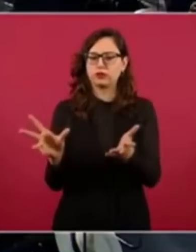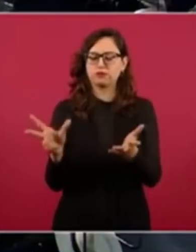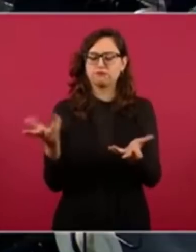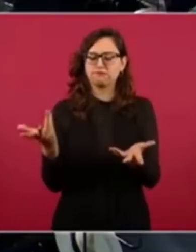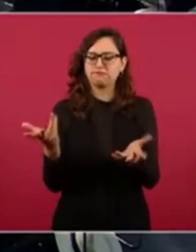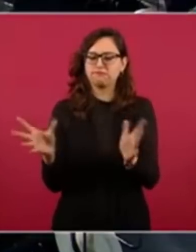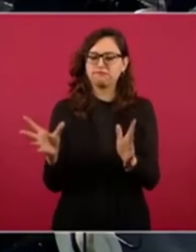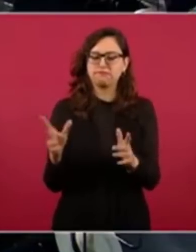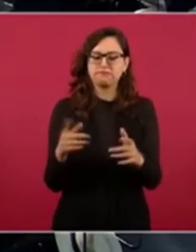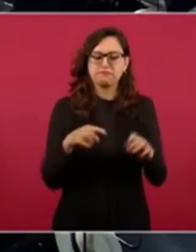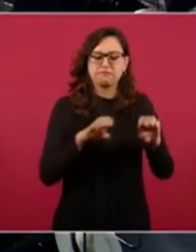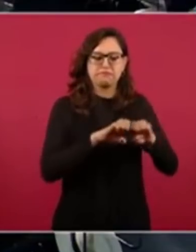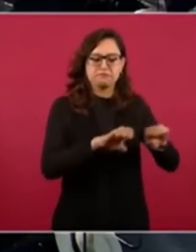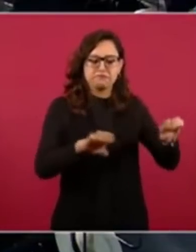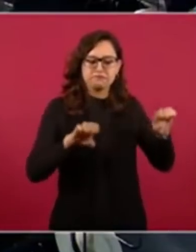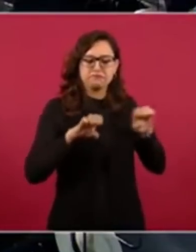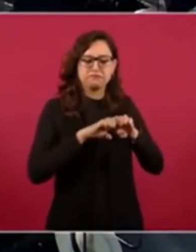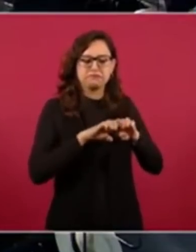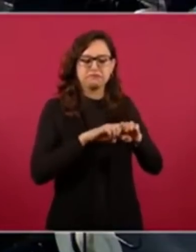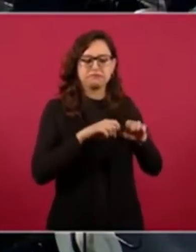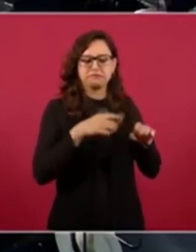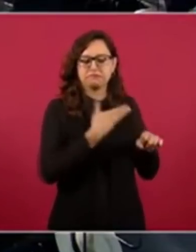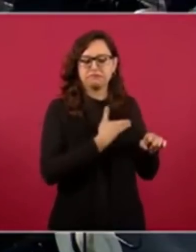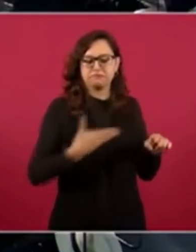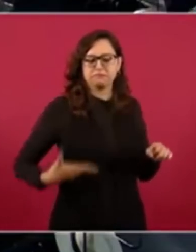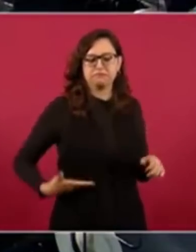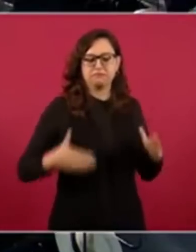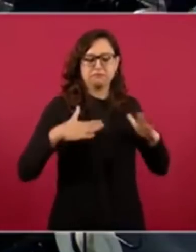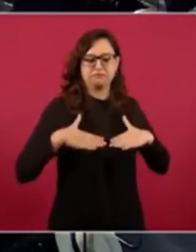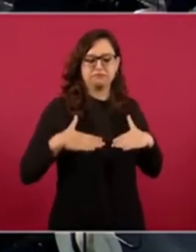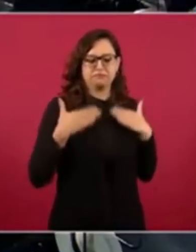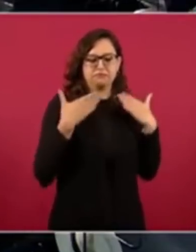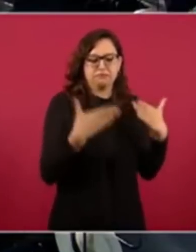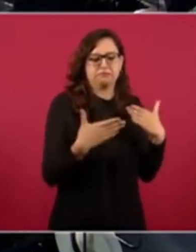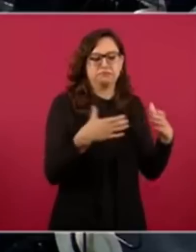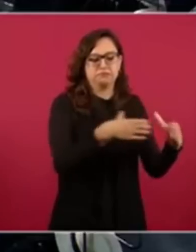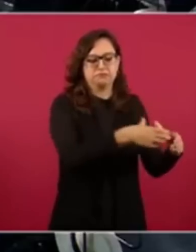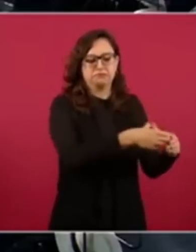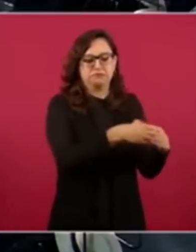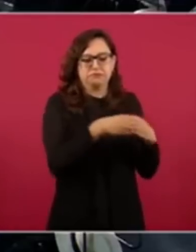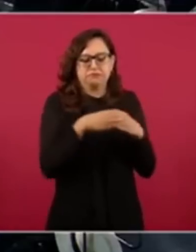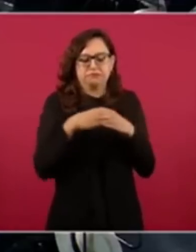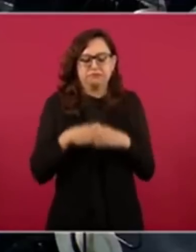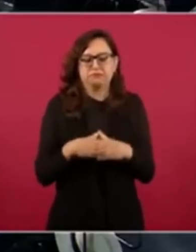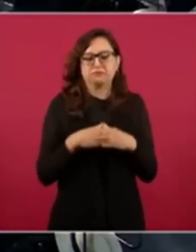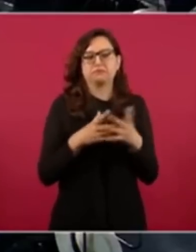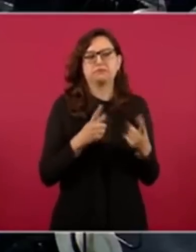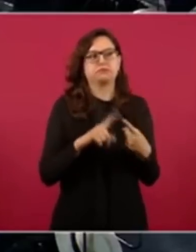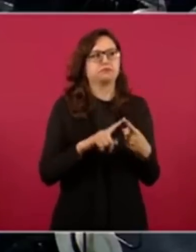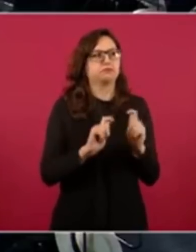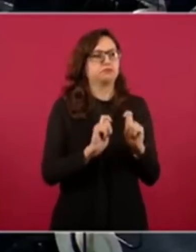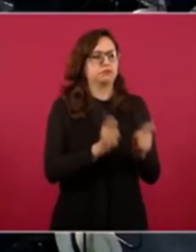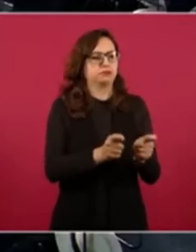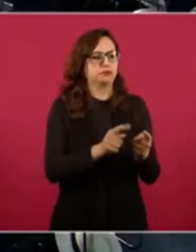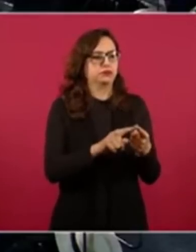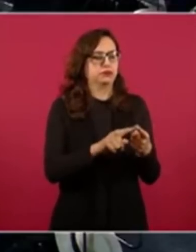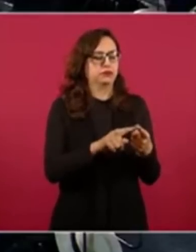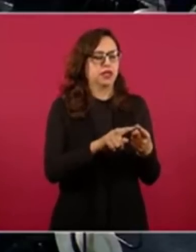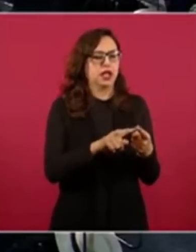reclutando a técnicos. Se va a nombrado Enrique Semo, secretario de Educación, a Luciano Concheiro, son gente del presidente,